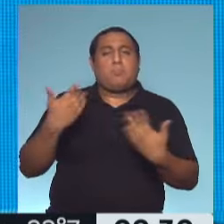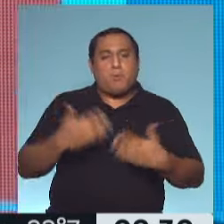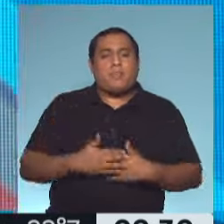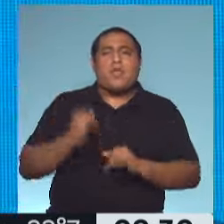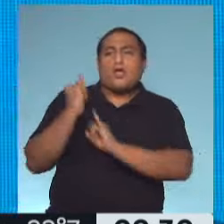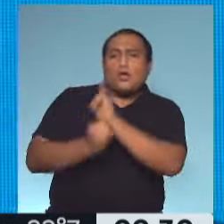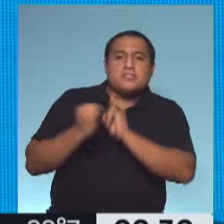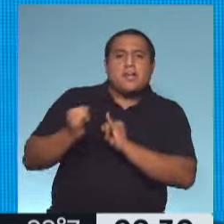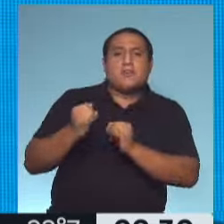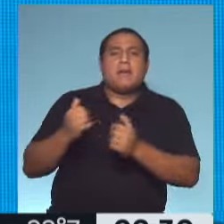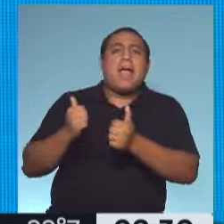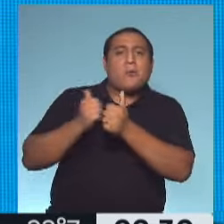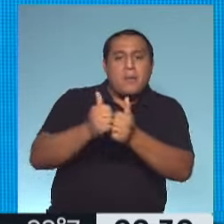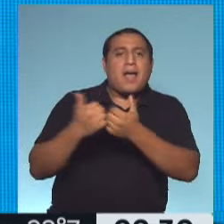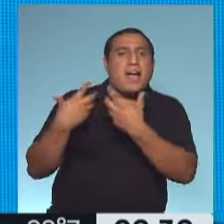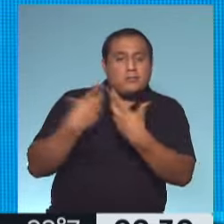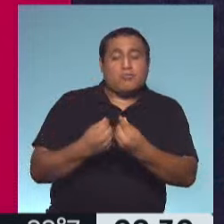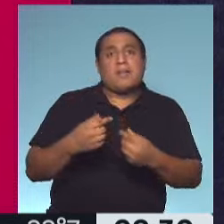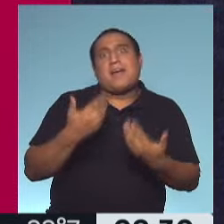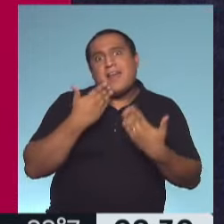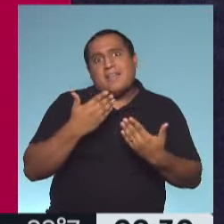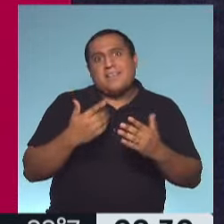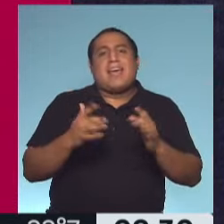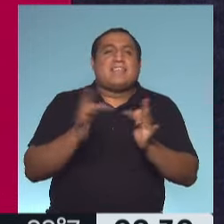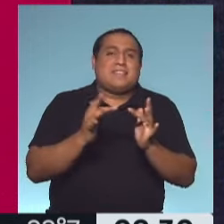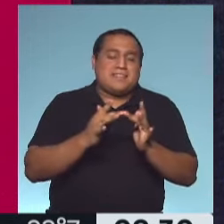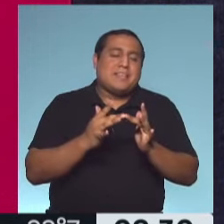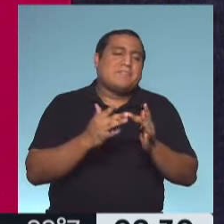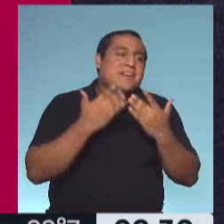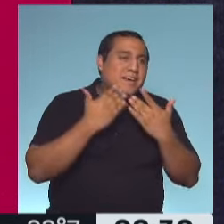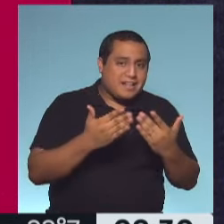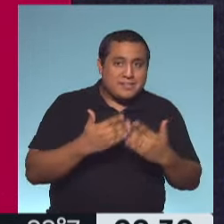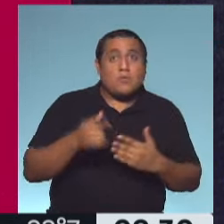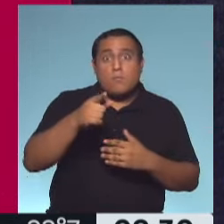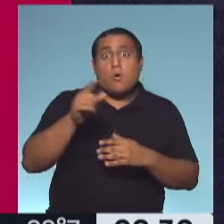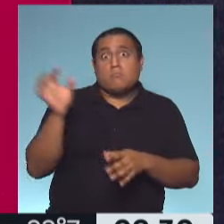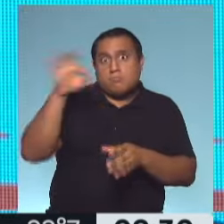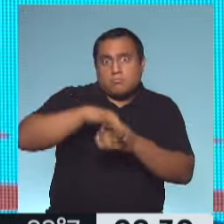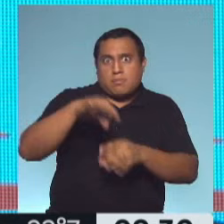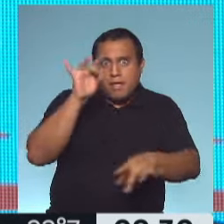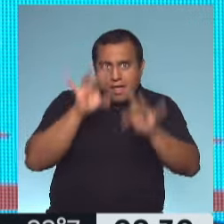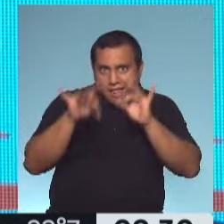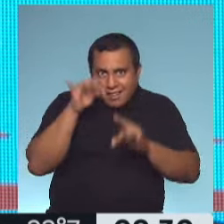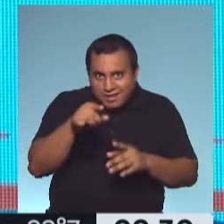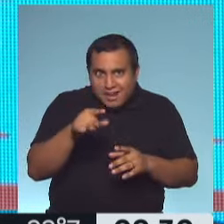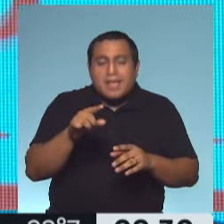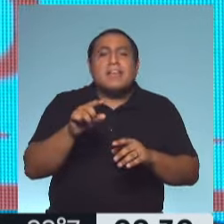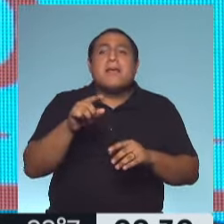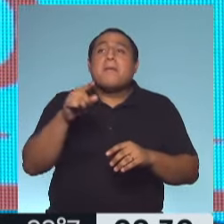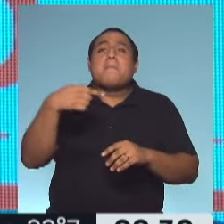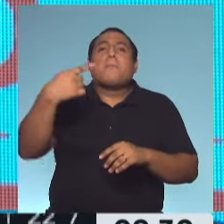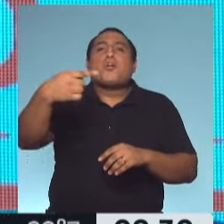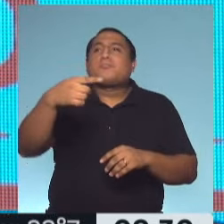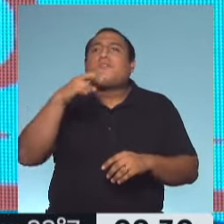mejores consejos y el acompañamiento que las redes hoy nos permiten tener. Gracias, Ale. Gracias, Y votá, si querés vos también, en nuestras redes sociales, la encuesta para